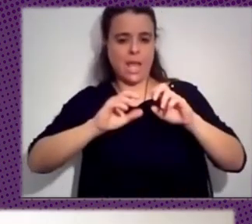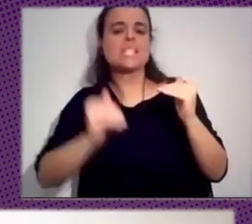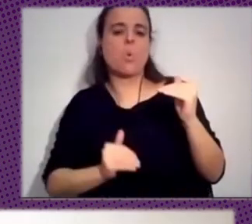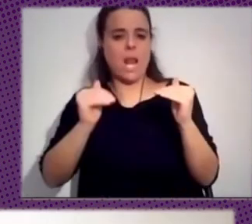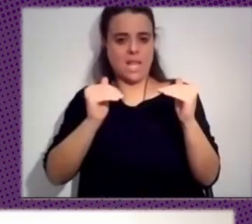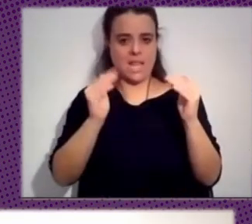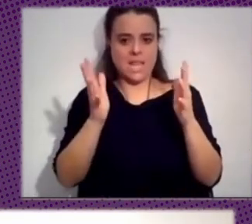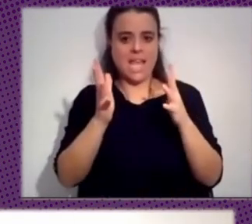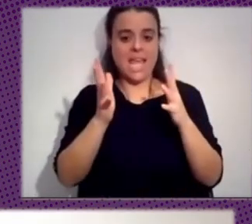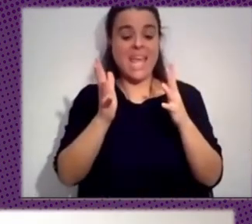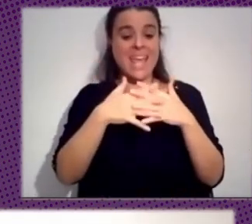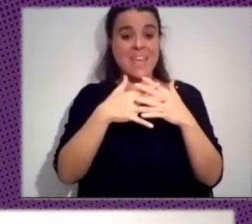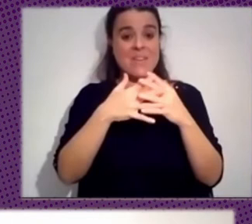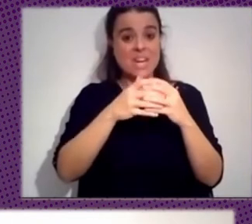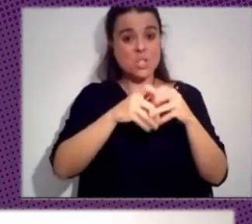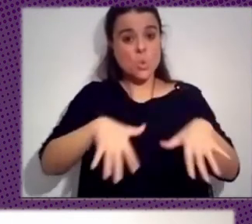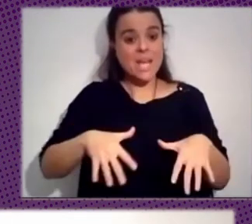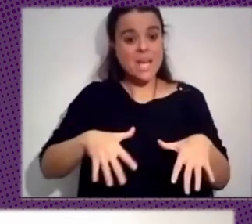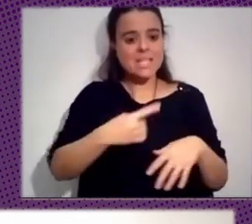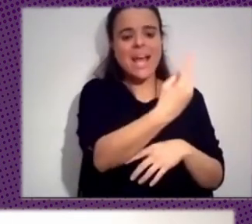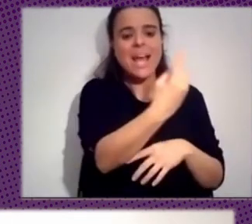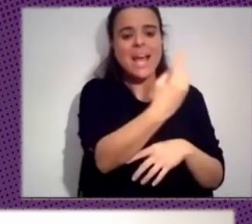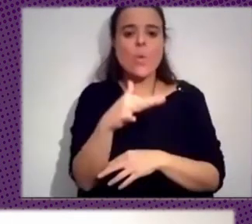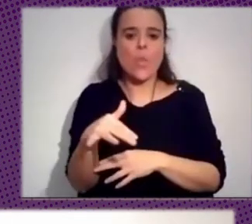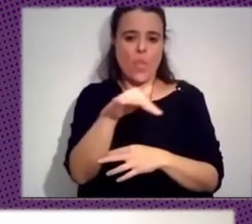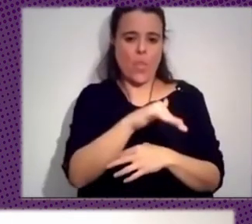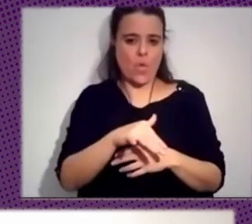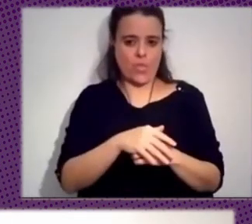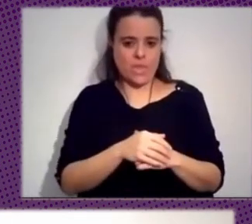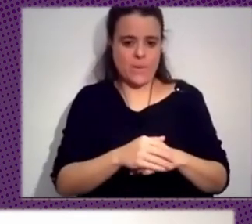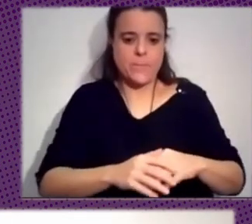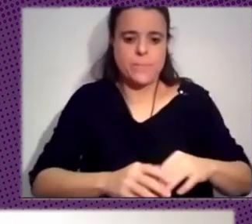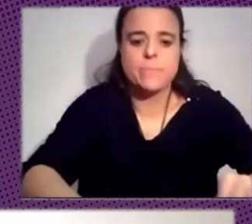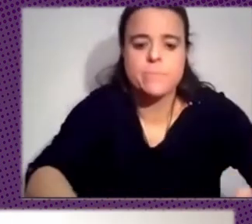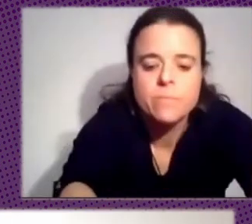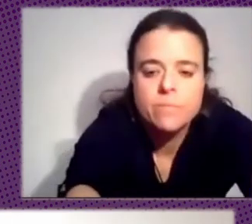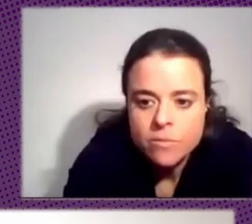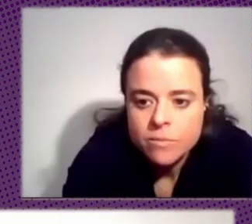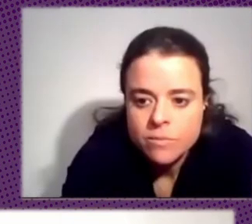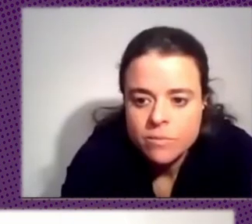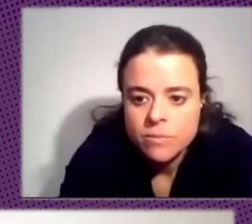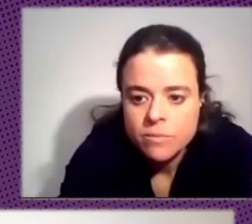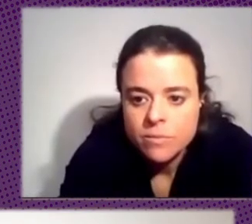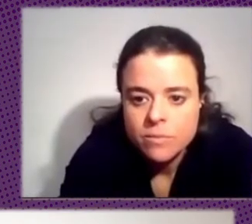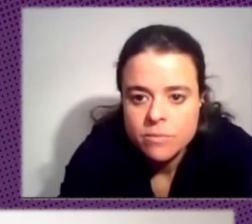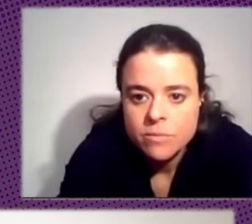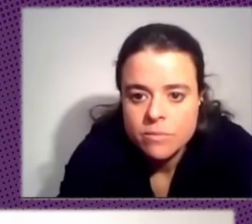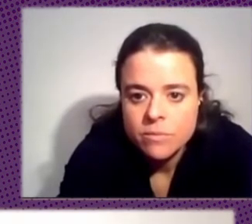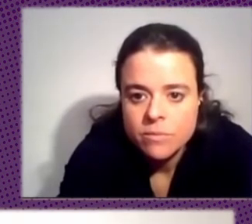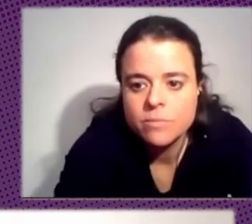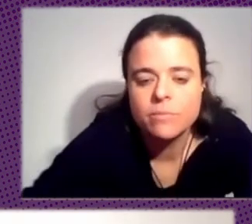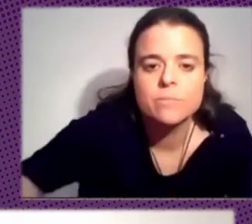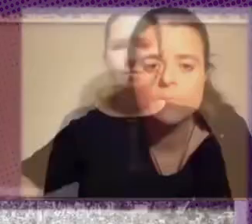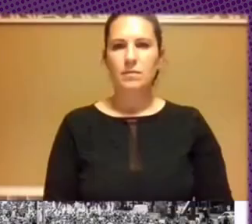infraestructuras de cada uno de los actores que entran en juego y en disputa en las calles, los medios o